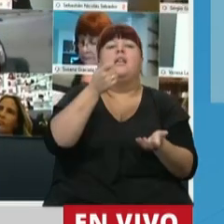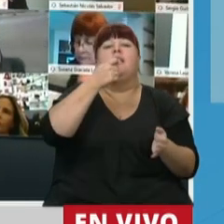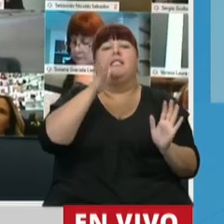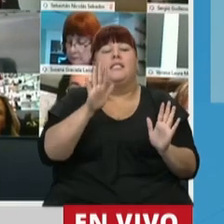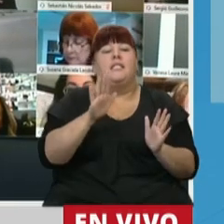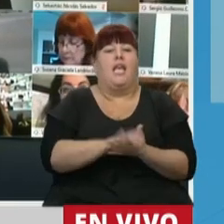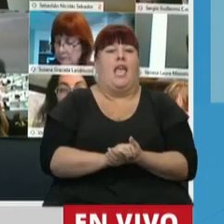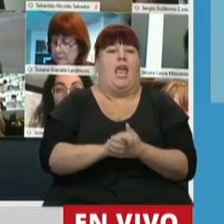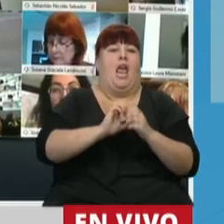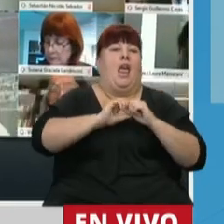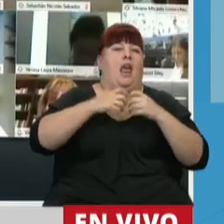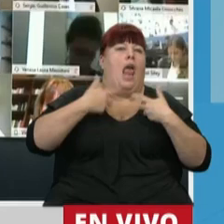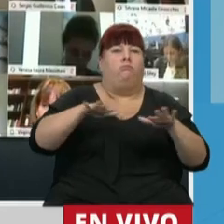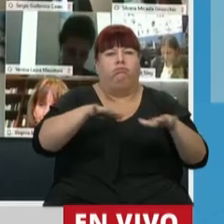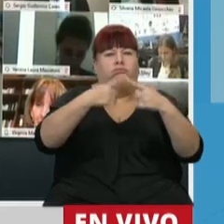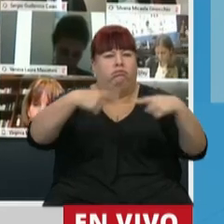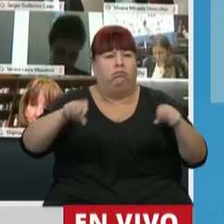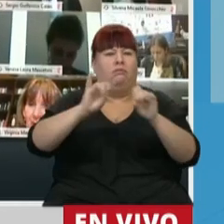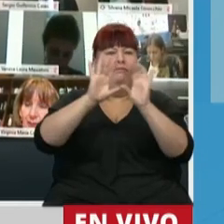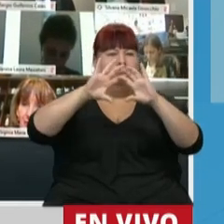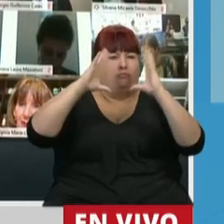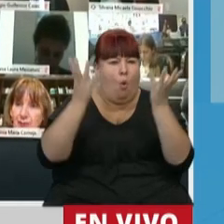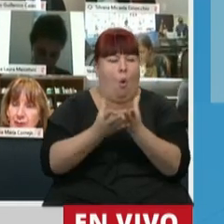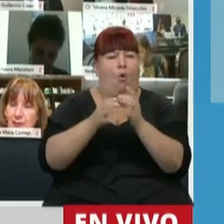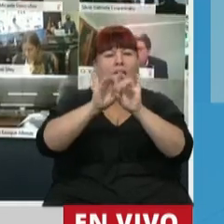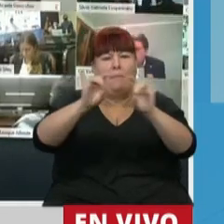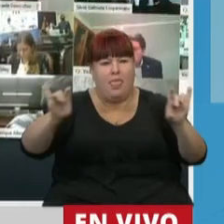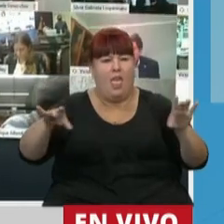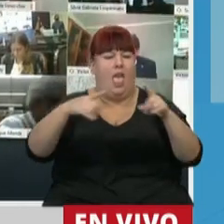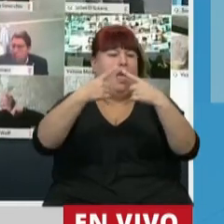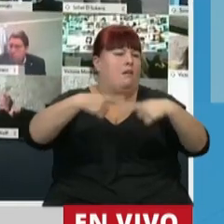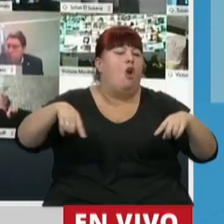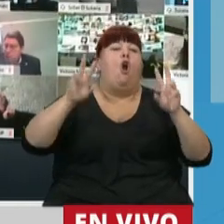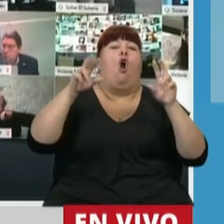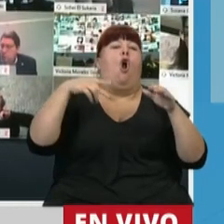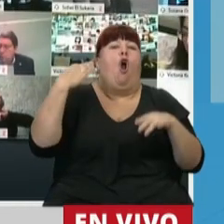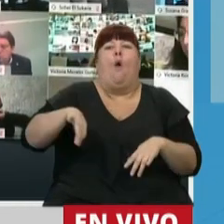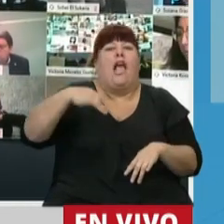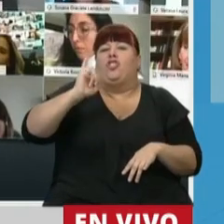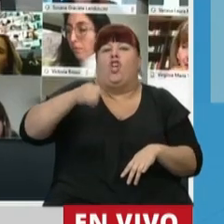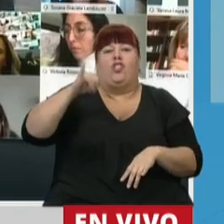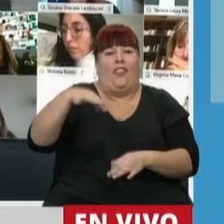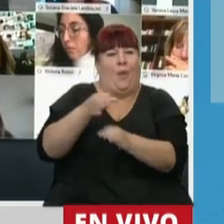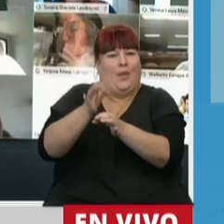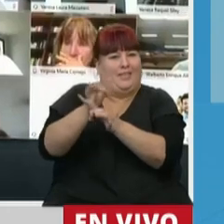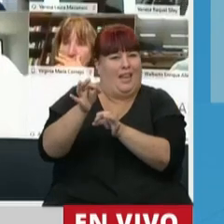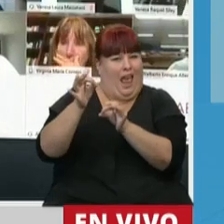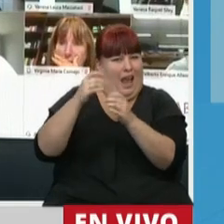de desastres naturales, pandemia, epidemia o razones de fuerza mayor.